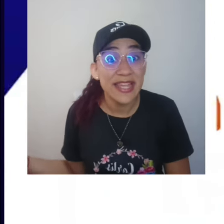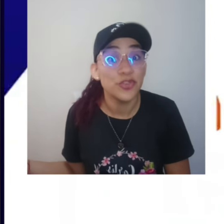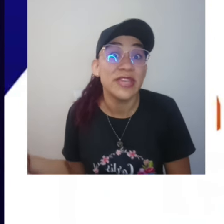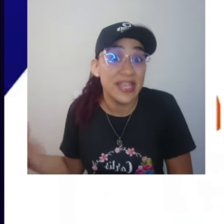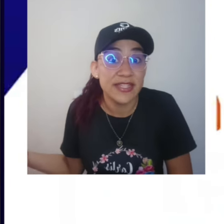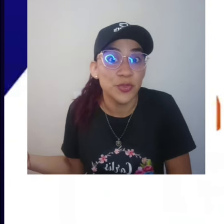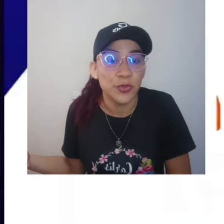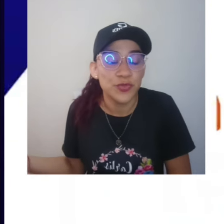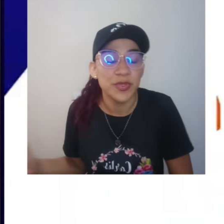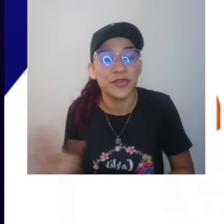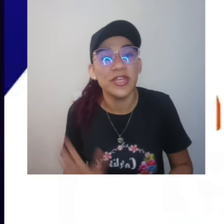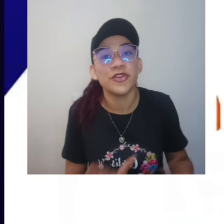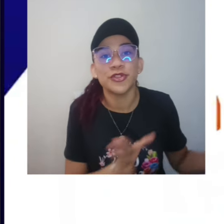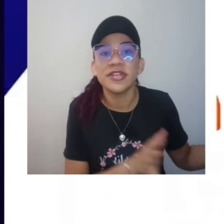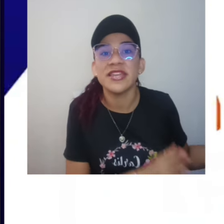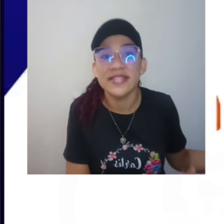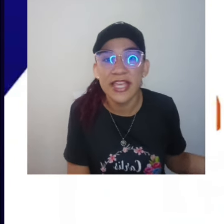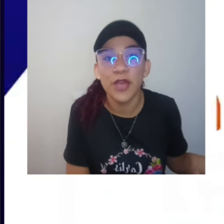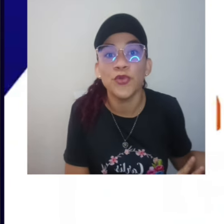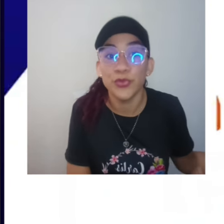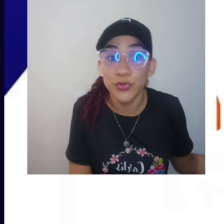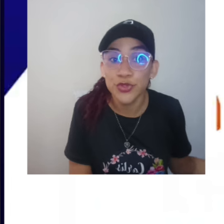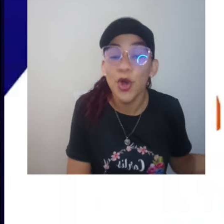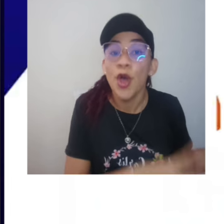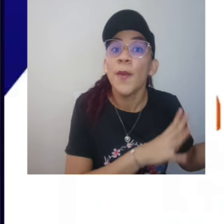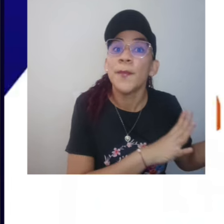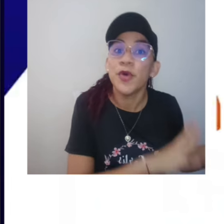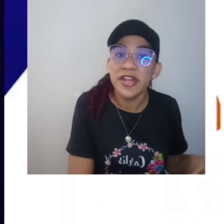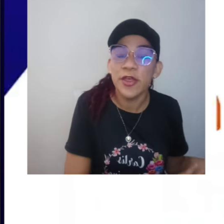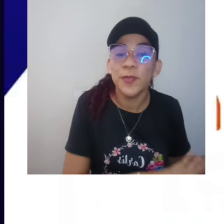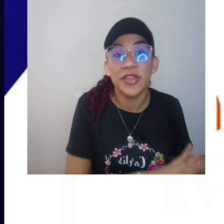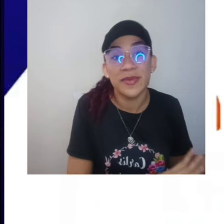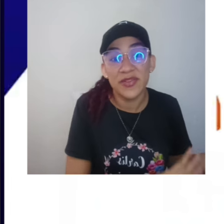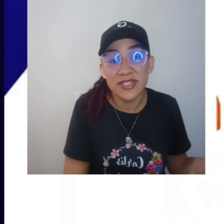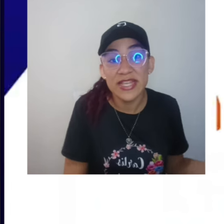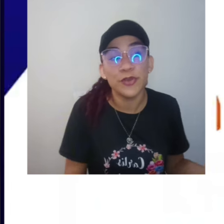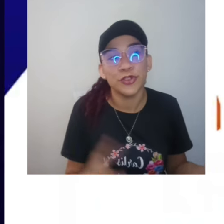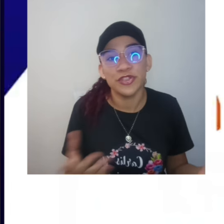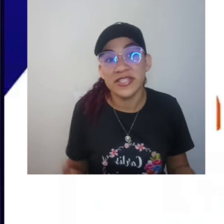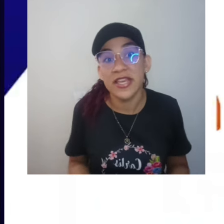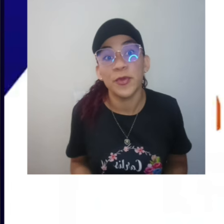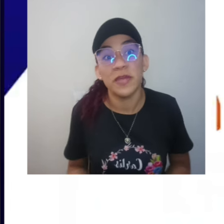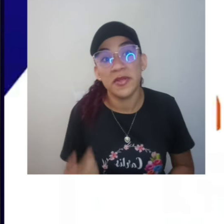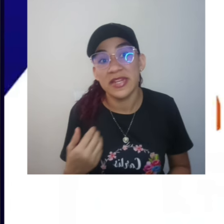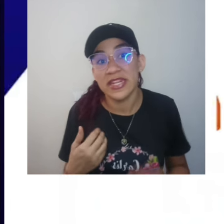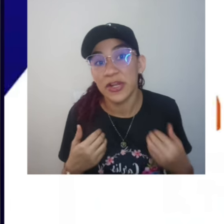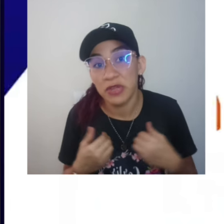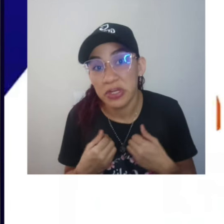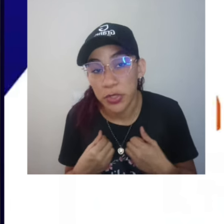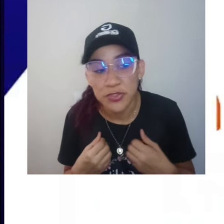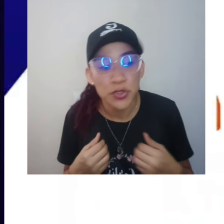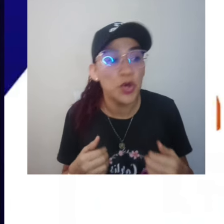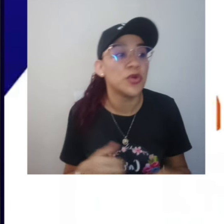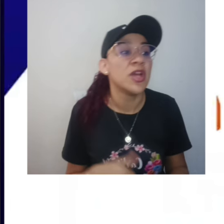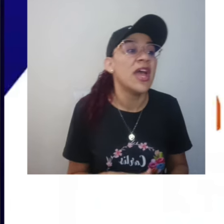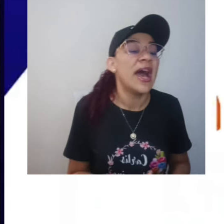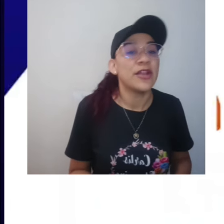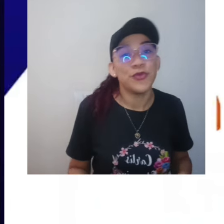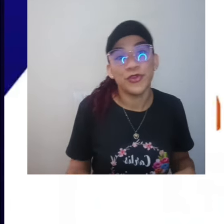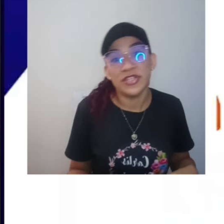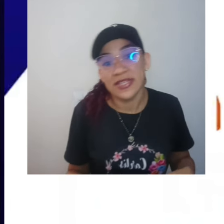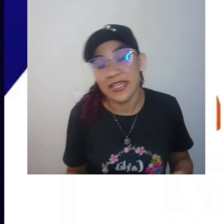sí hace daño en exceso, por supuesto. Y hay otros que dicen que con un uso moderado puede beneficiar. Otros dicen que puede prevenir algo en el corazón.